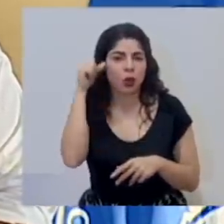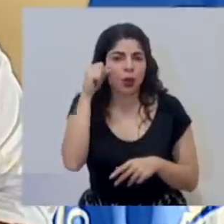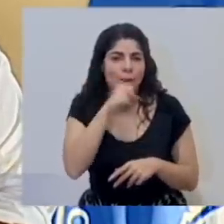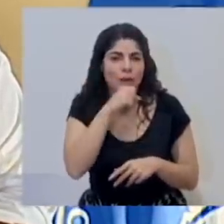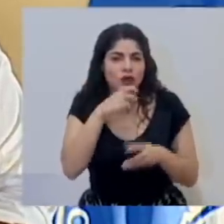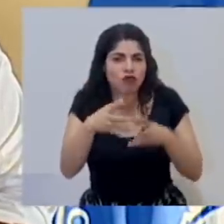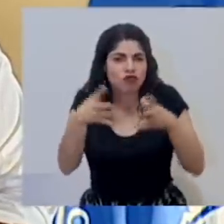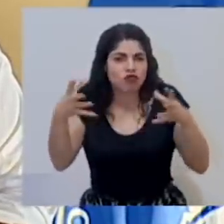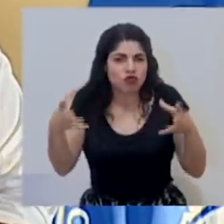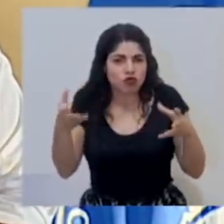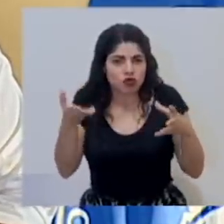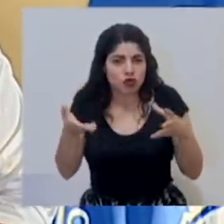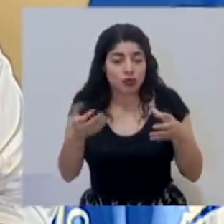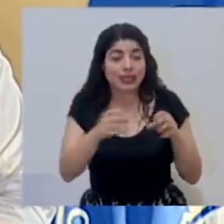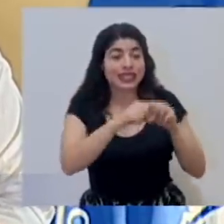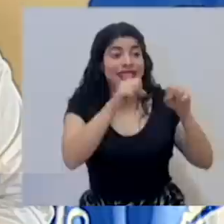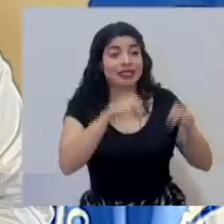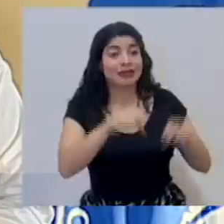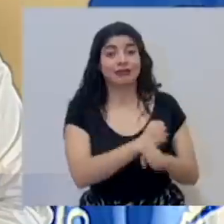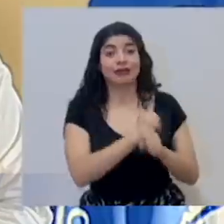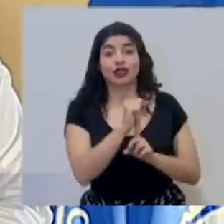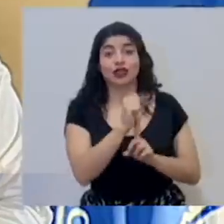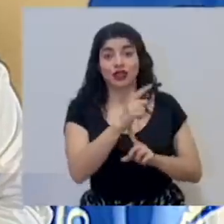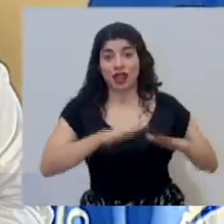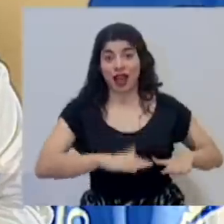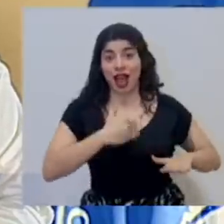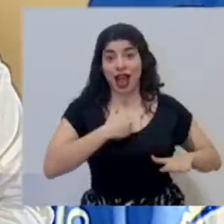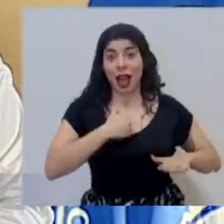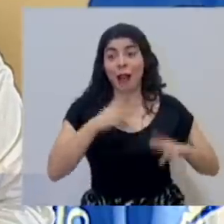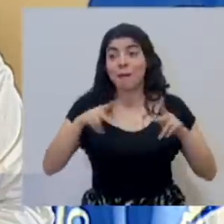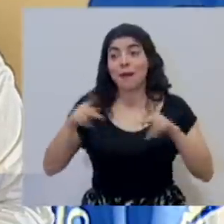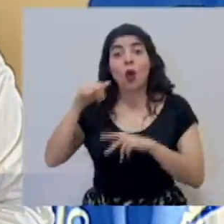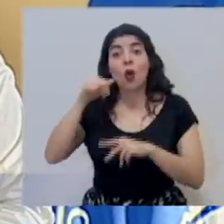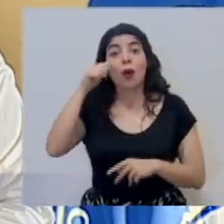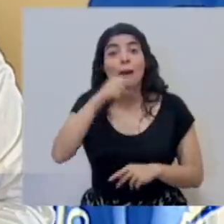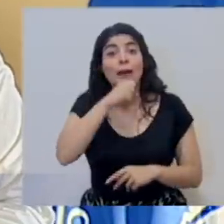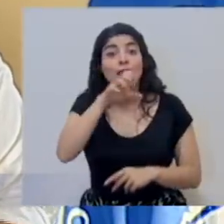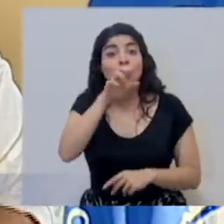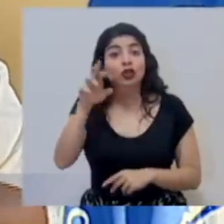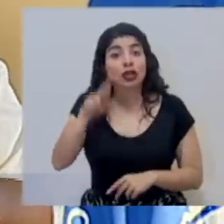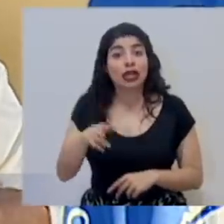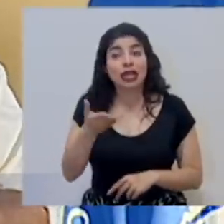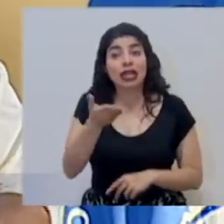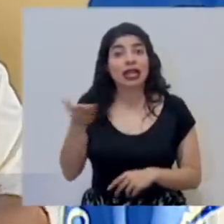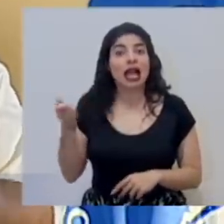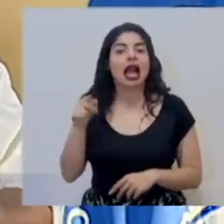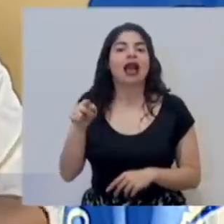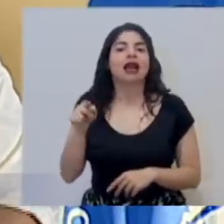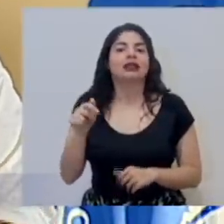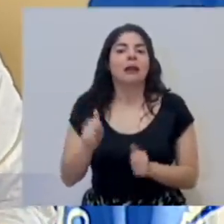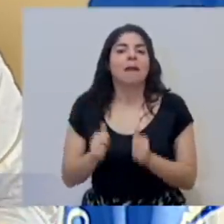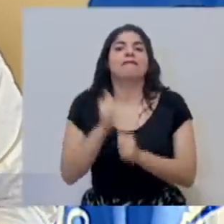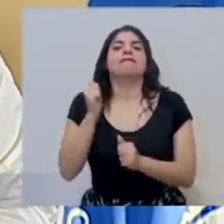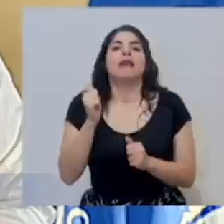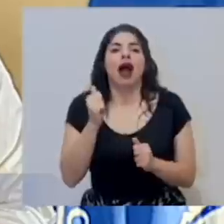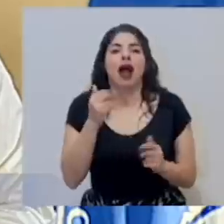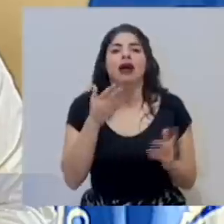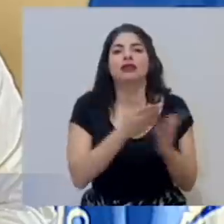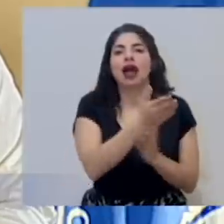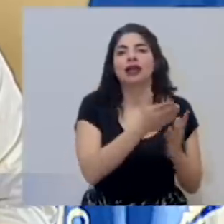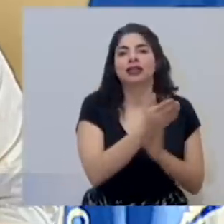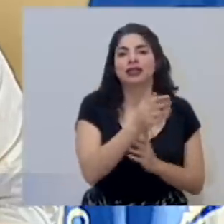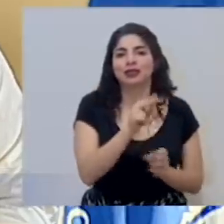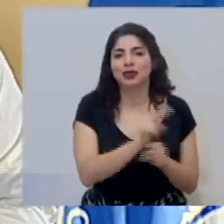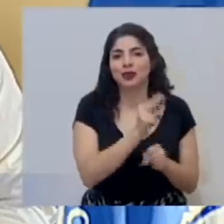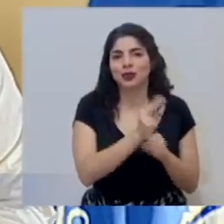Y gracias al sistema de seguridad social, la población adulta mayor de Costa Rica es de las que tiene más acceso a servicios